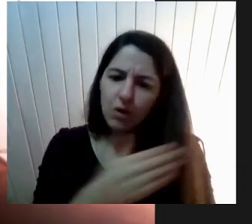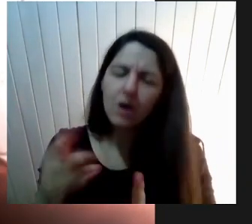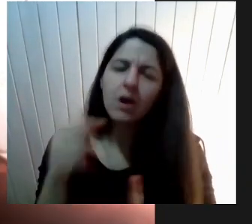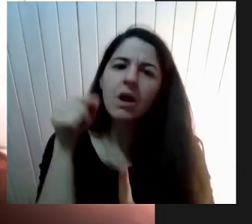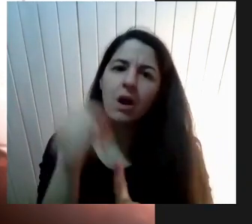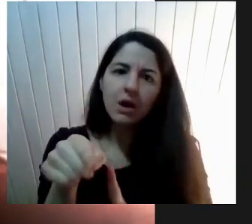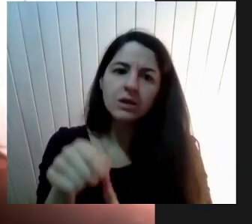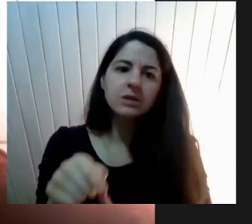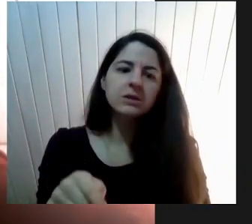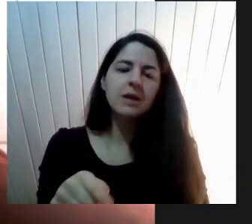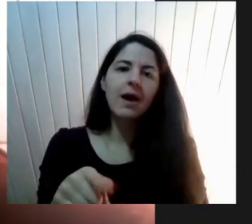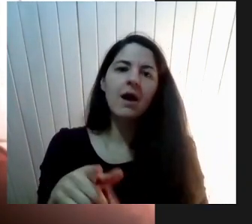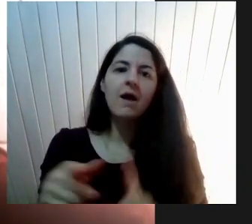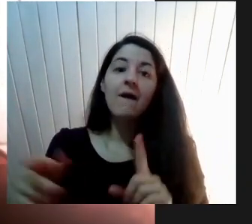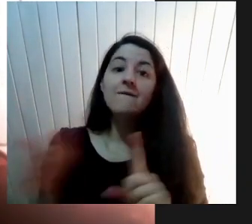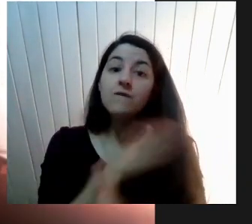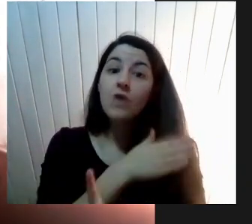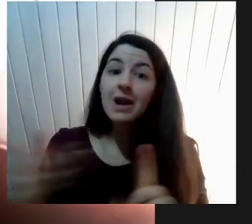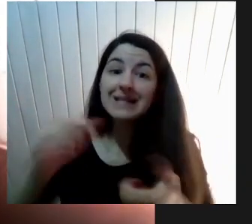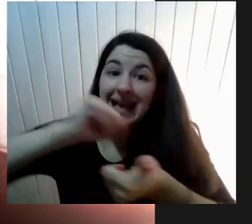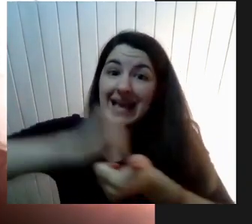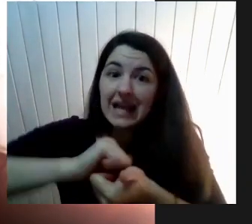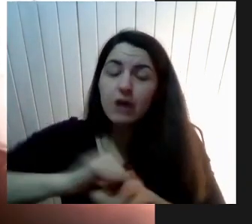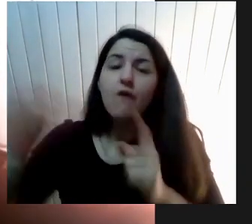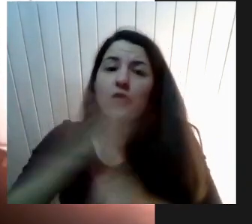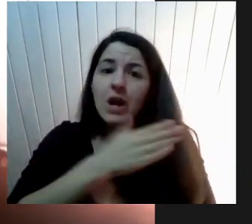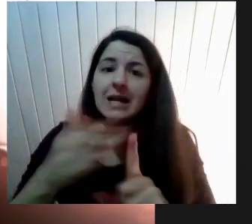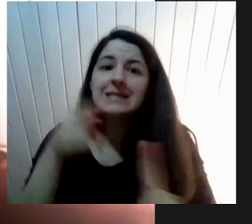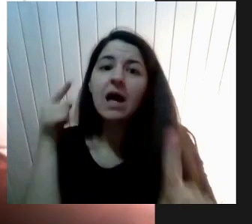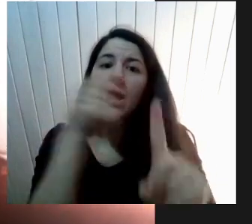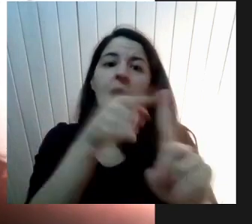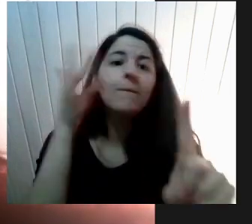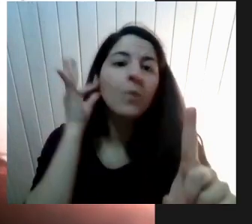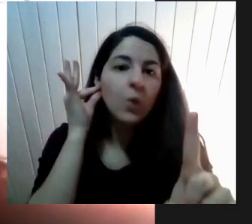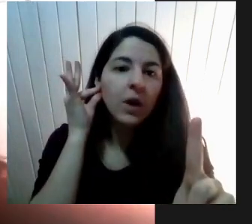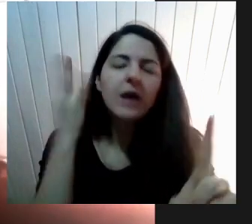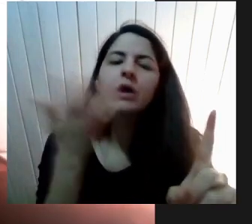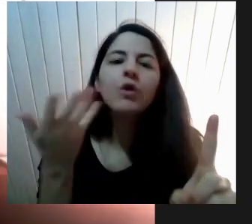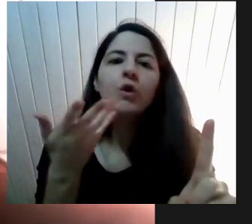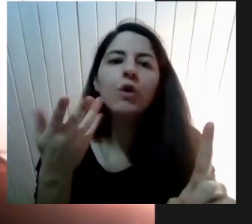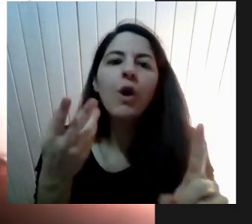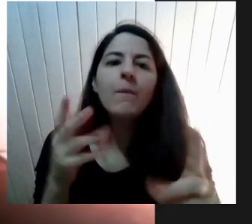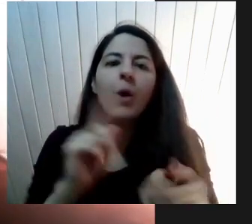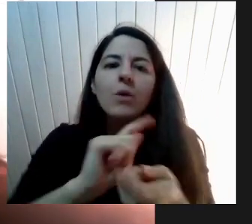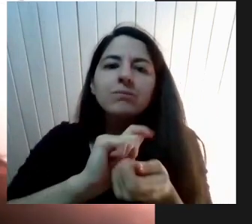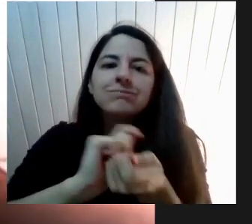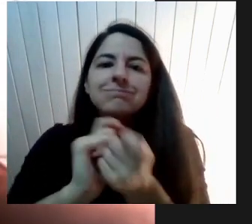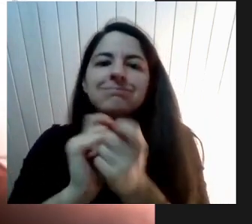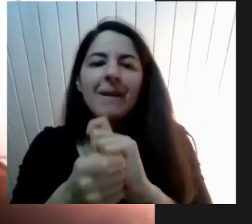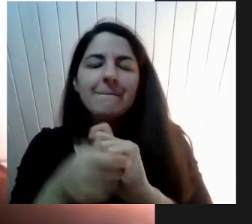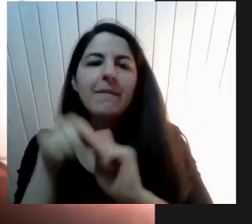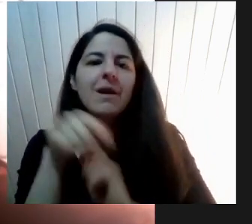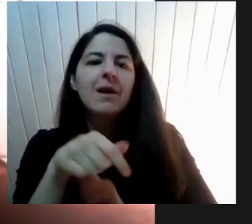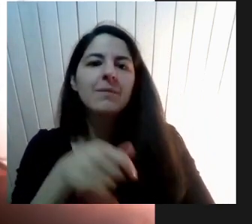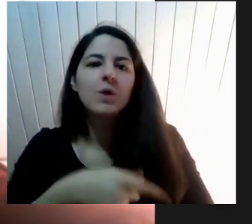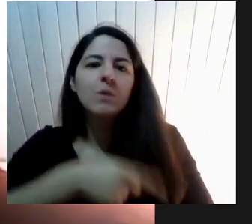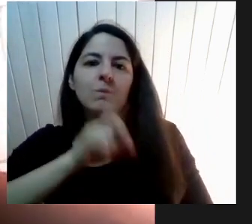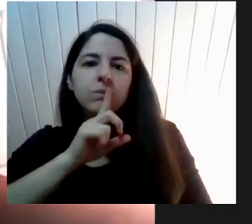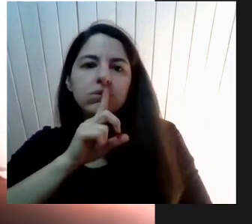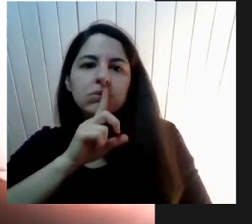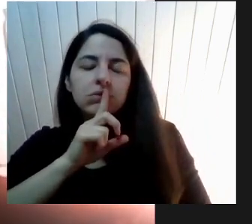Y como una violencia Hacia la mujer Y como podemos Resolver a lo mejor Esa omisión Que personalmente Percibo